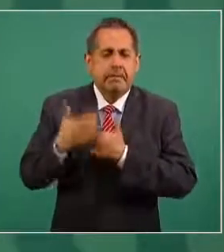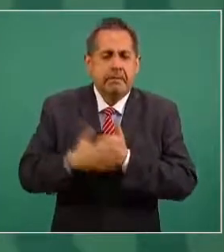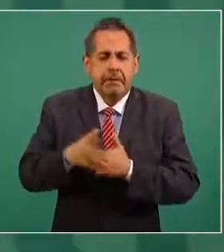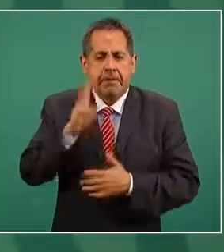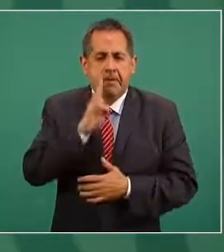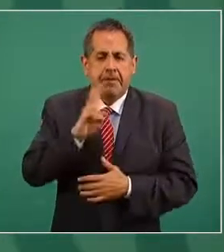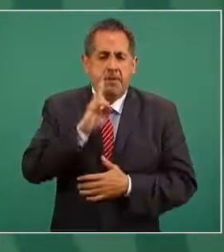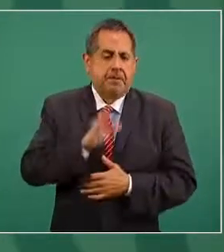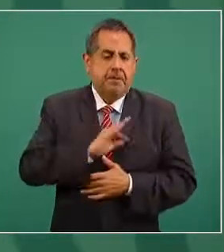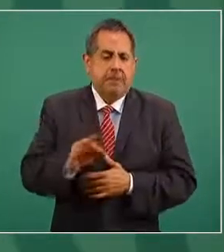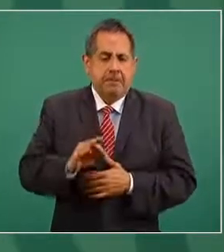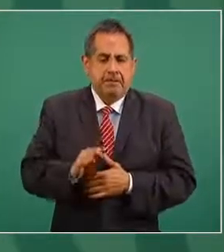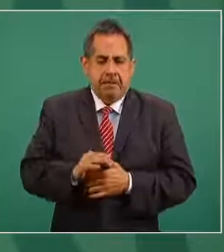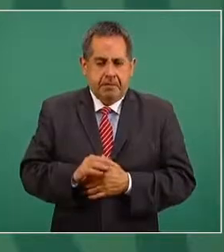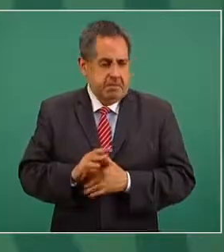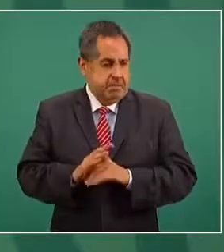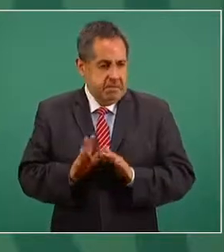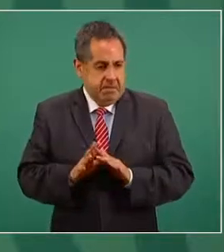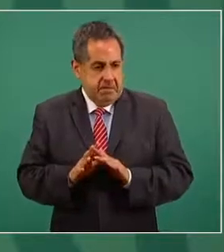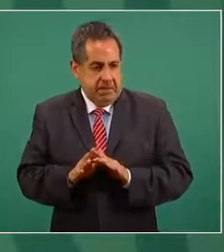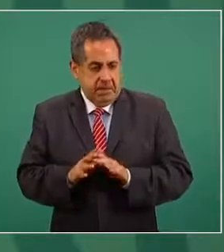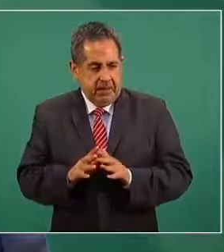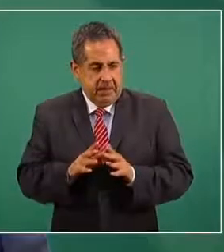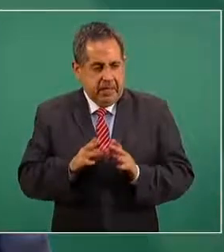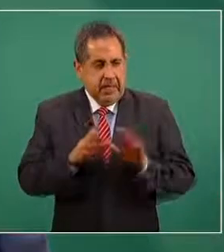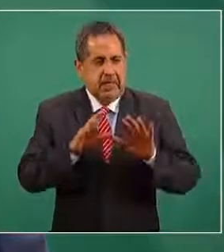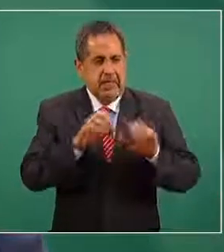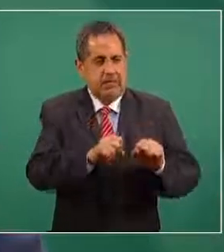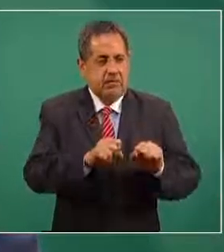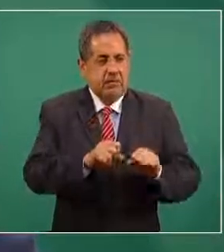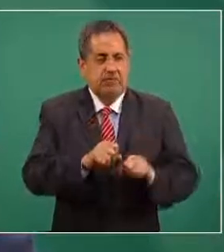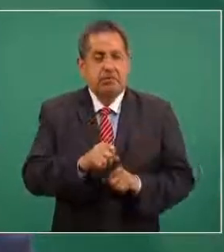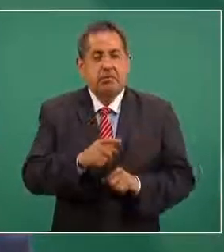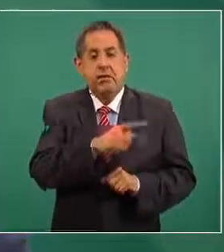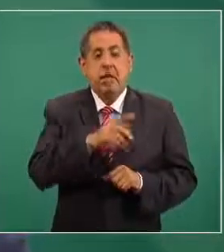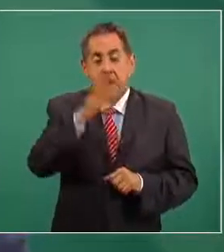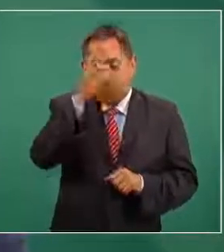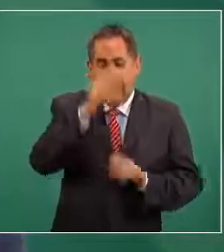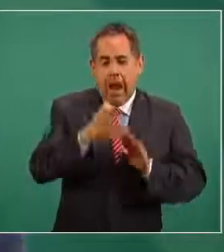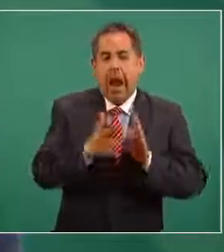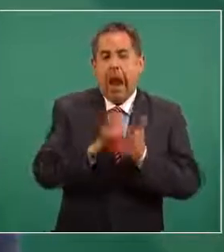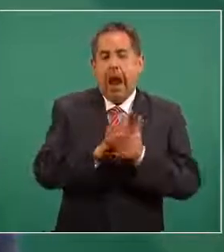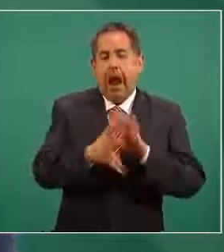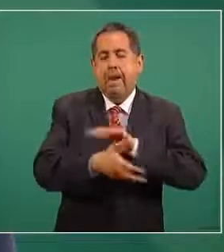romper el llamado pacto del silencio